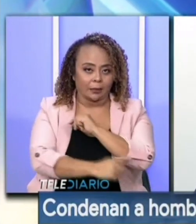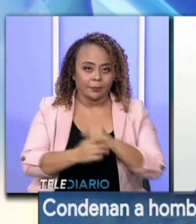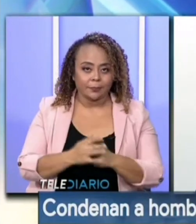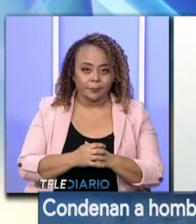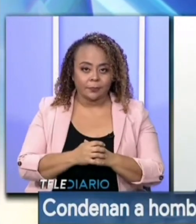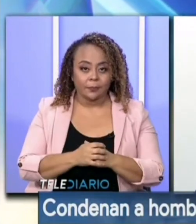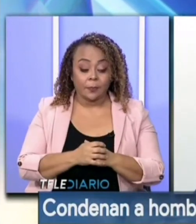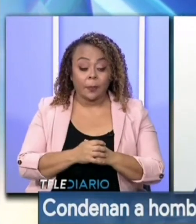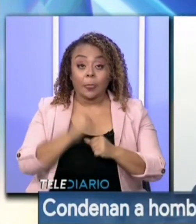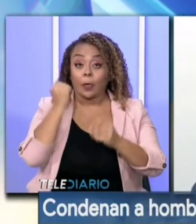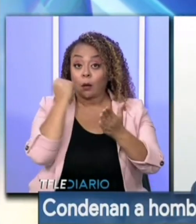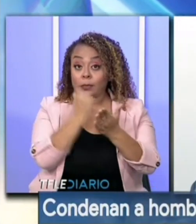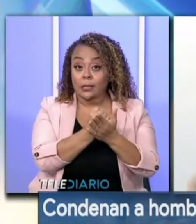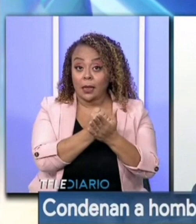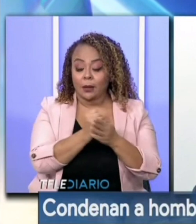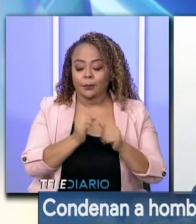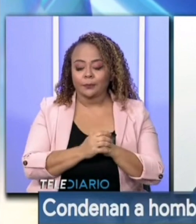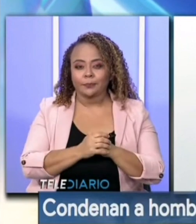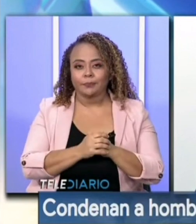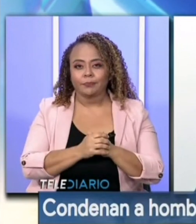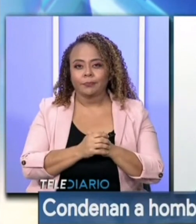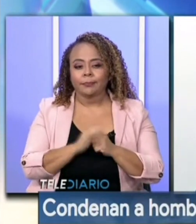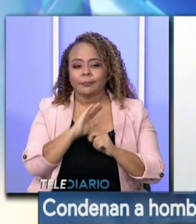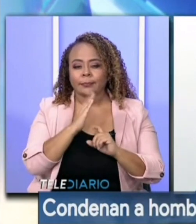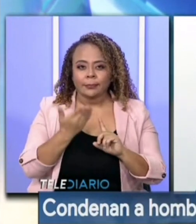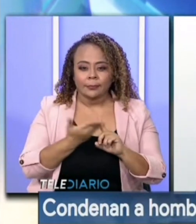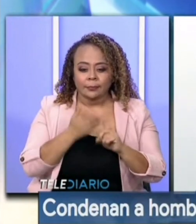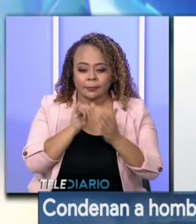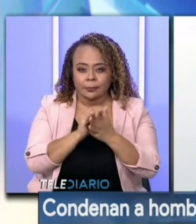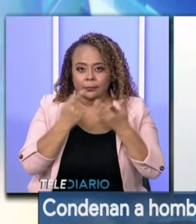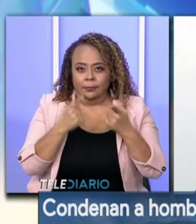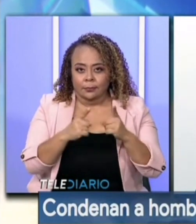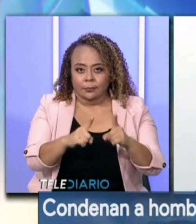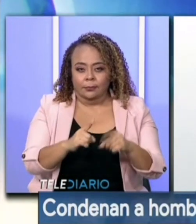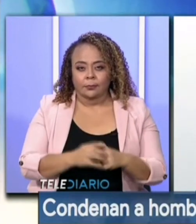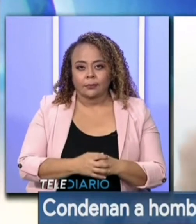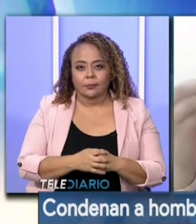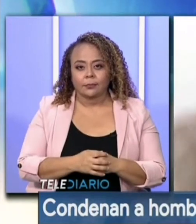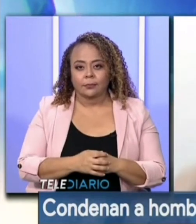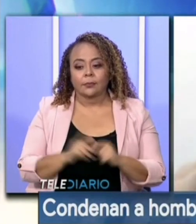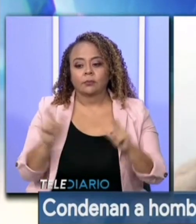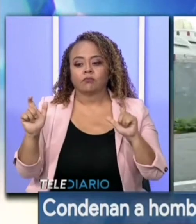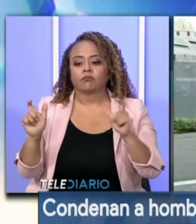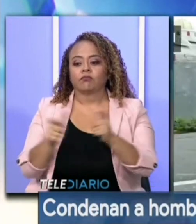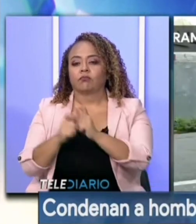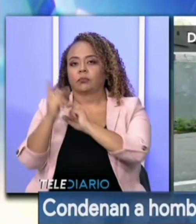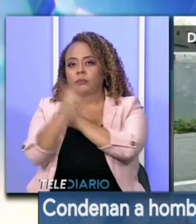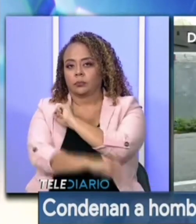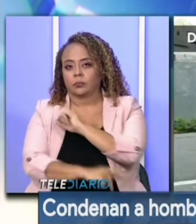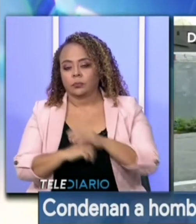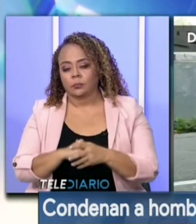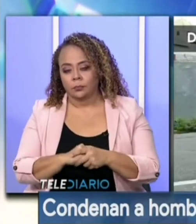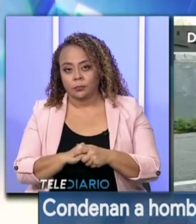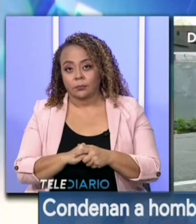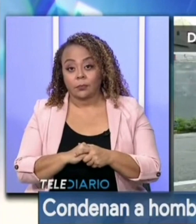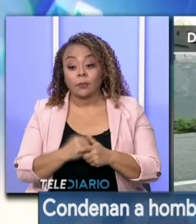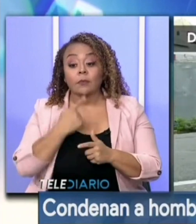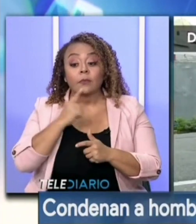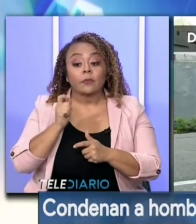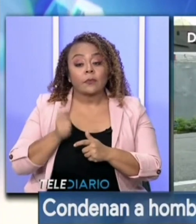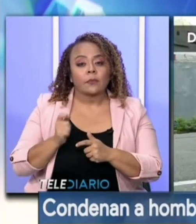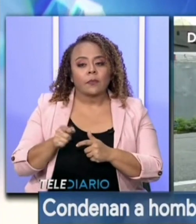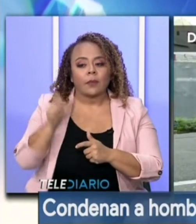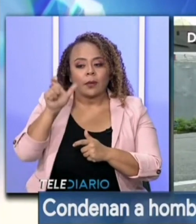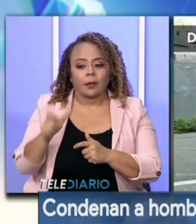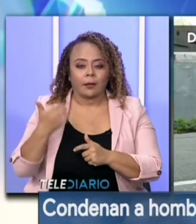cual el homicidio especialmente atenuado, en este caso precisamente se rebaja la pena. De acuerdo con el abogado,